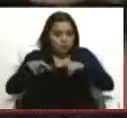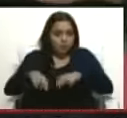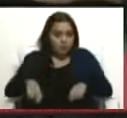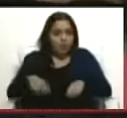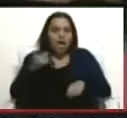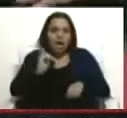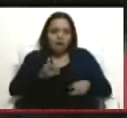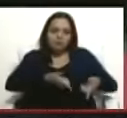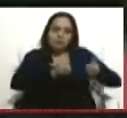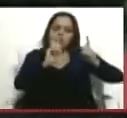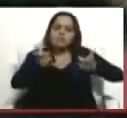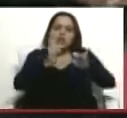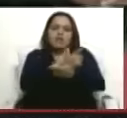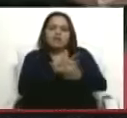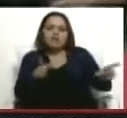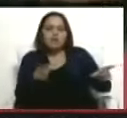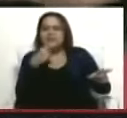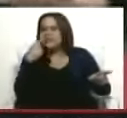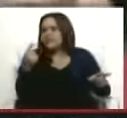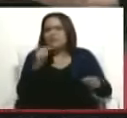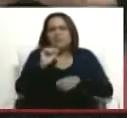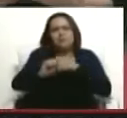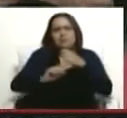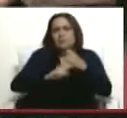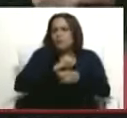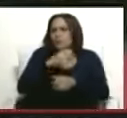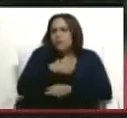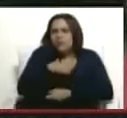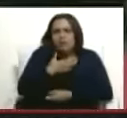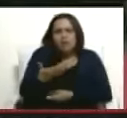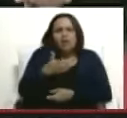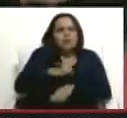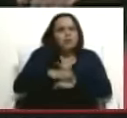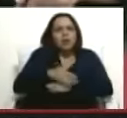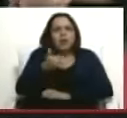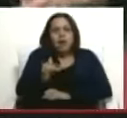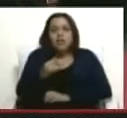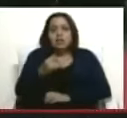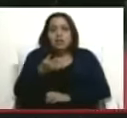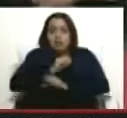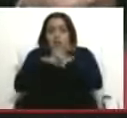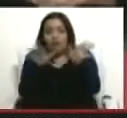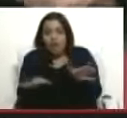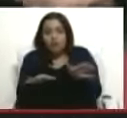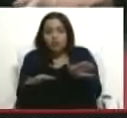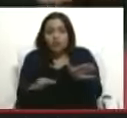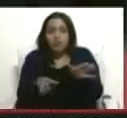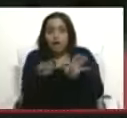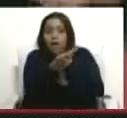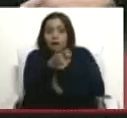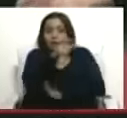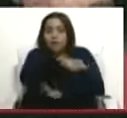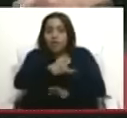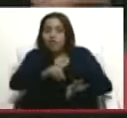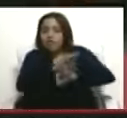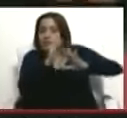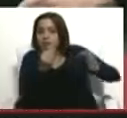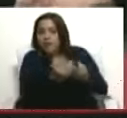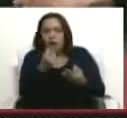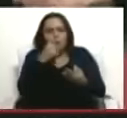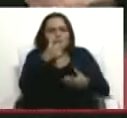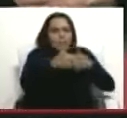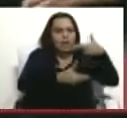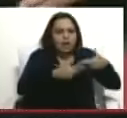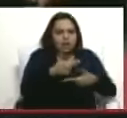liberar. O sea, él promete algo imposible, porque estaban los elementos de convicción de que efectivamente esos familiares de ese sujeto